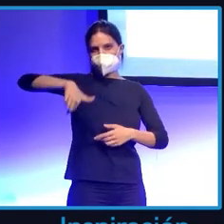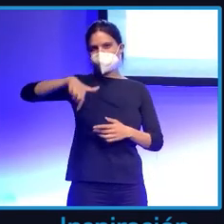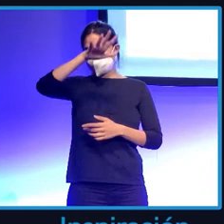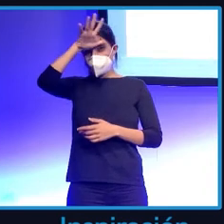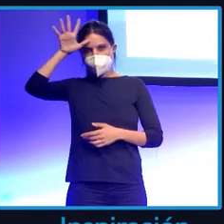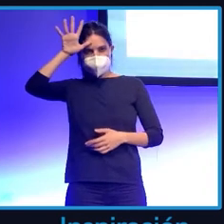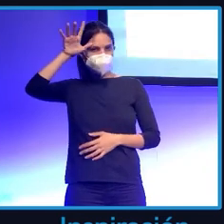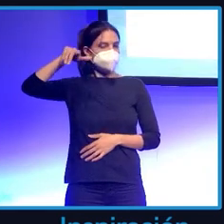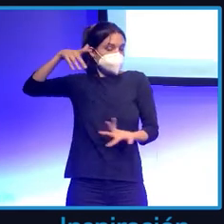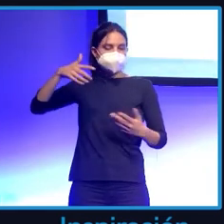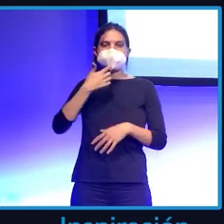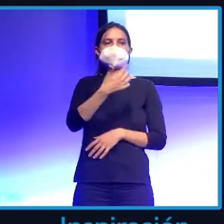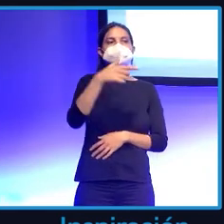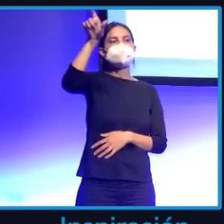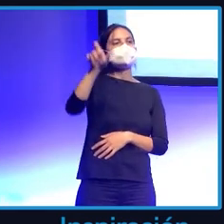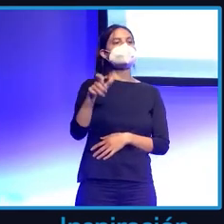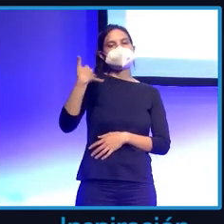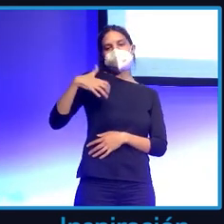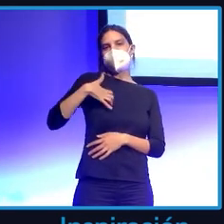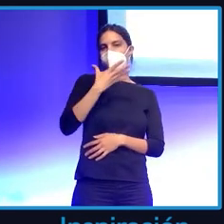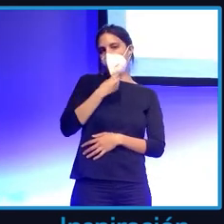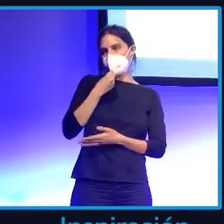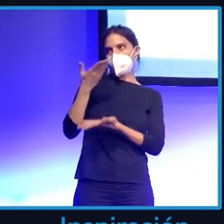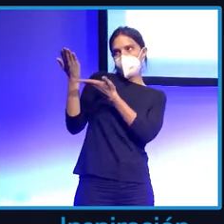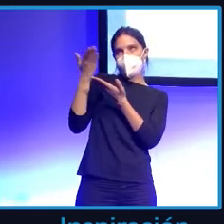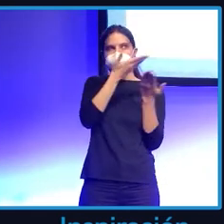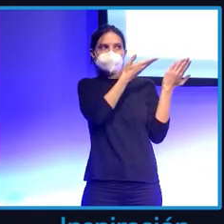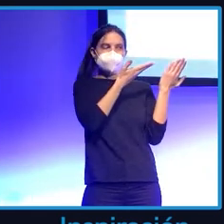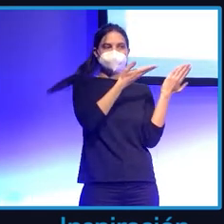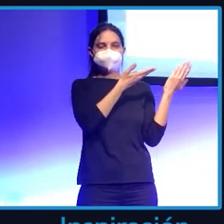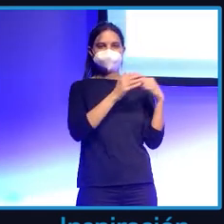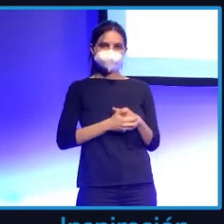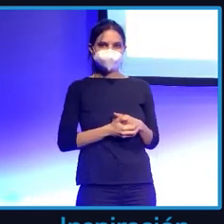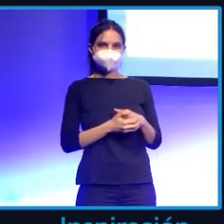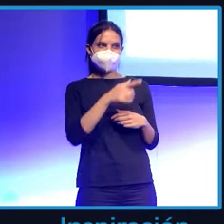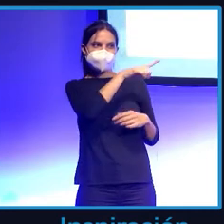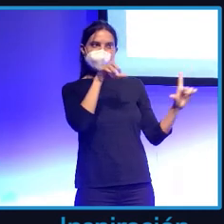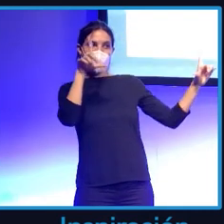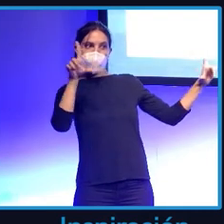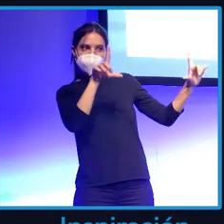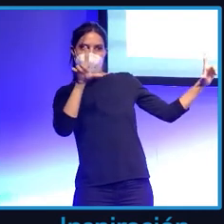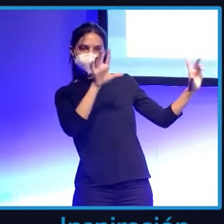sevillano, habéis visto qué guapetón estoy ahí con ese cuadro sin cuadro.